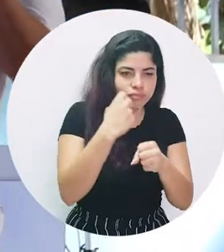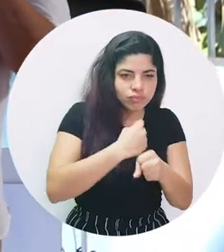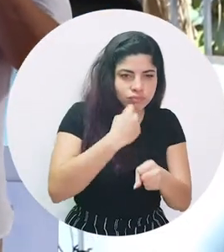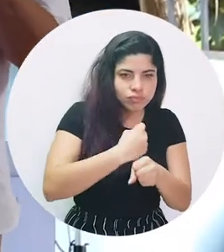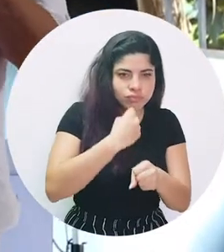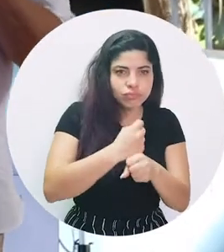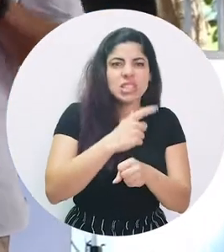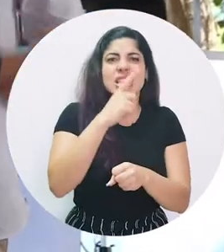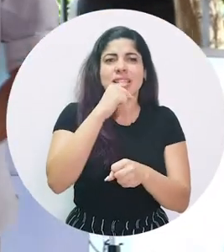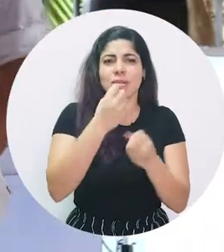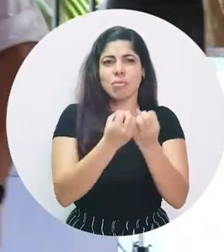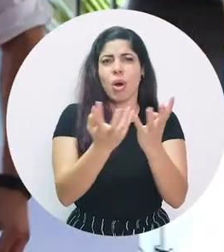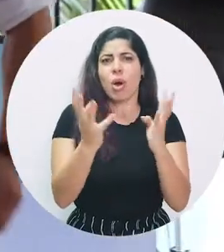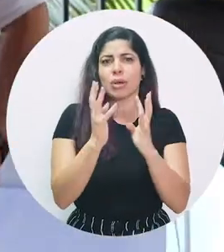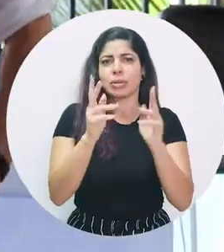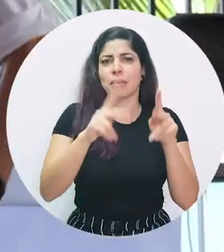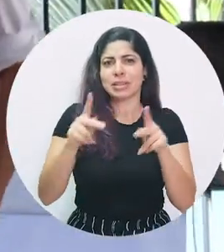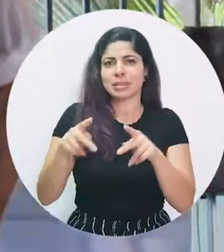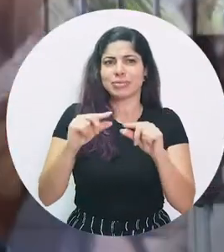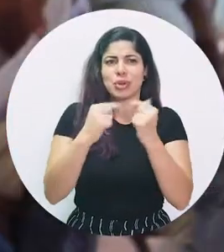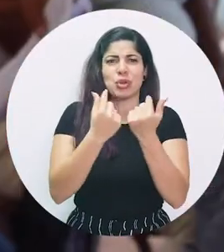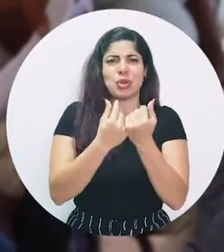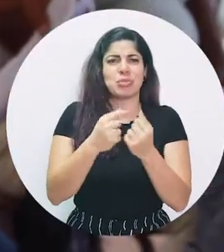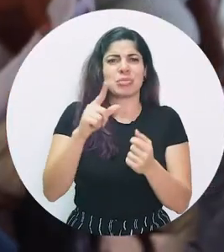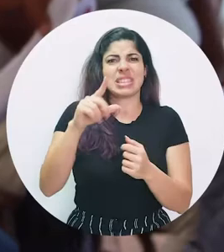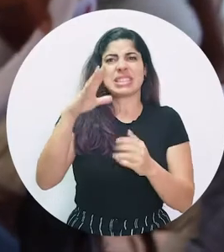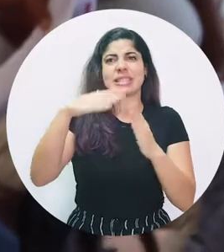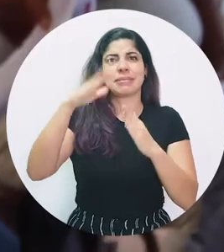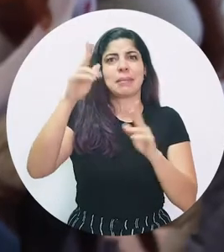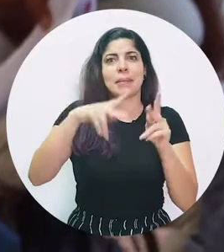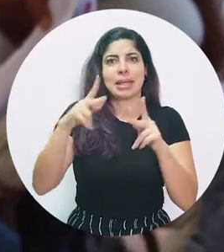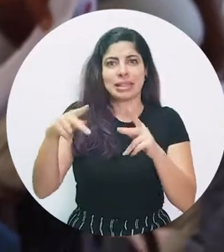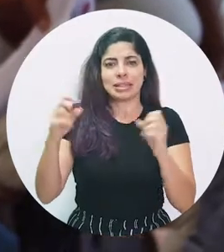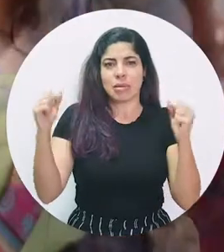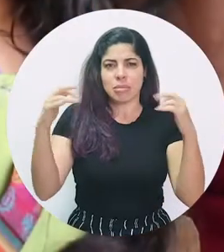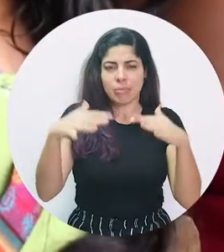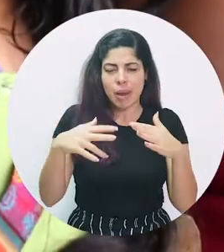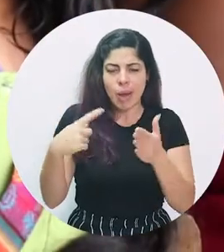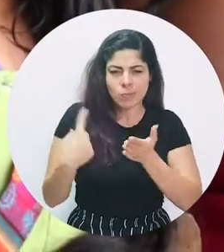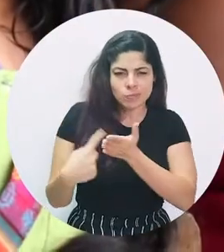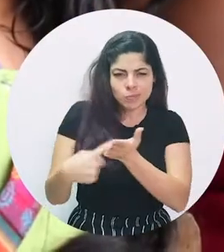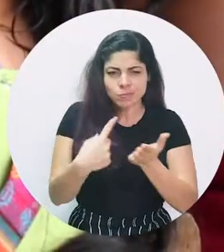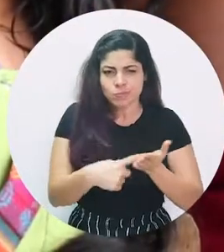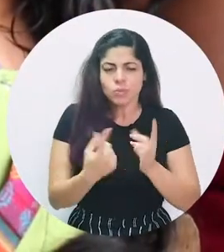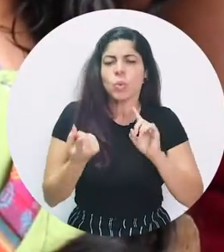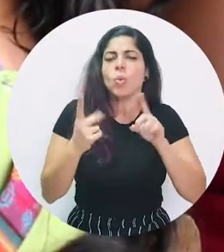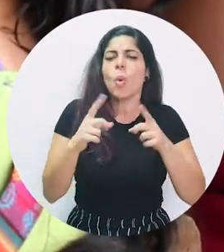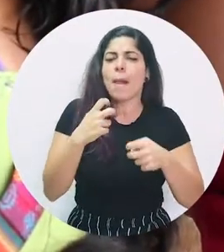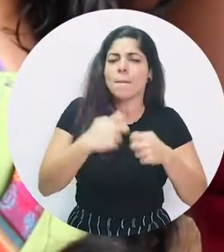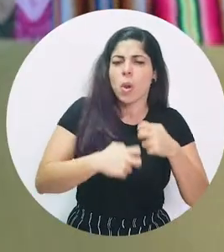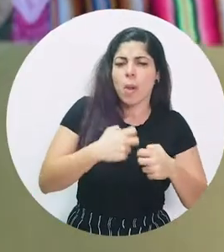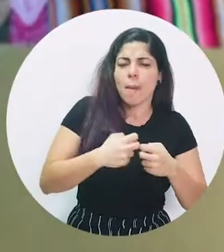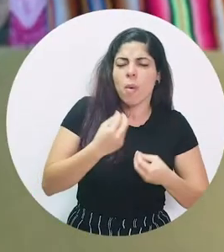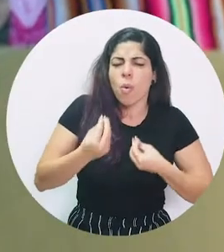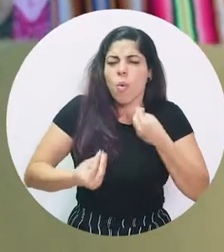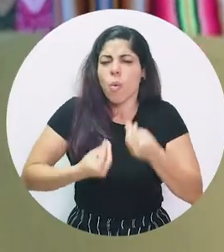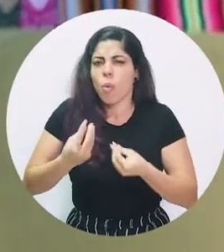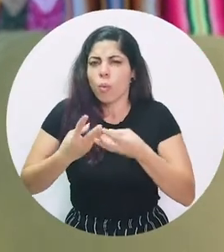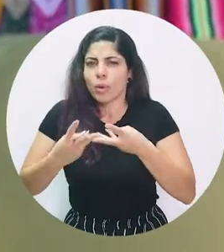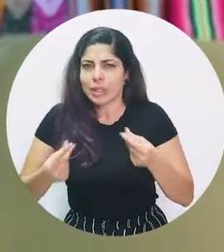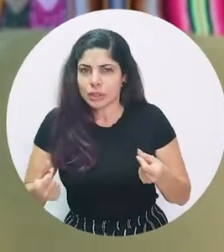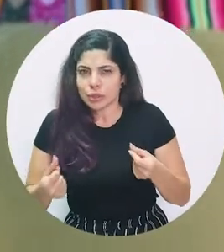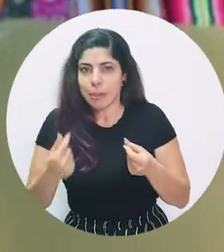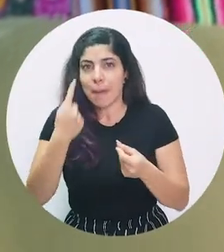participaron muchísimas personas. Hubo grupos de cientos de personas que se reunían a discutir sobre cuál era la problemática y cómo se podía resolver